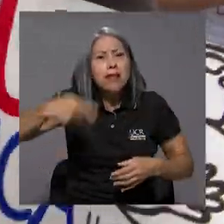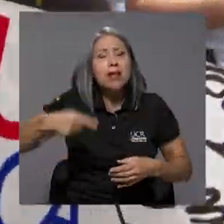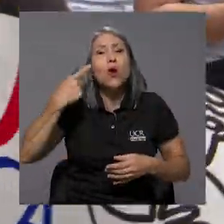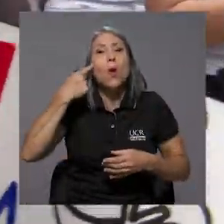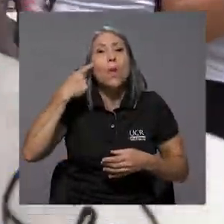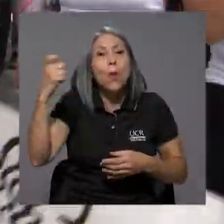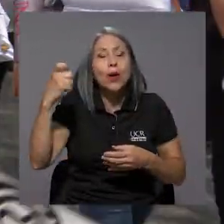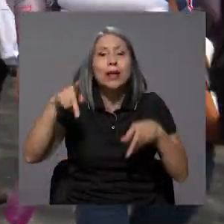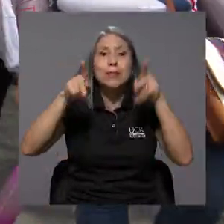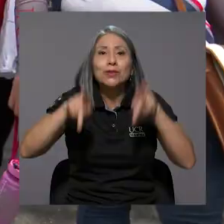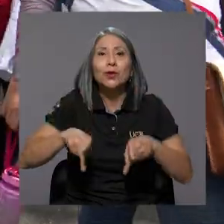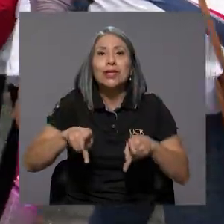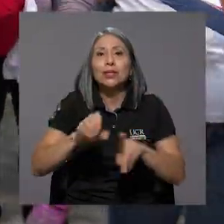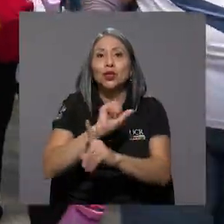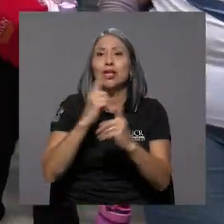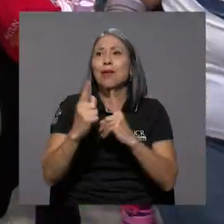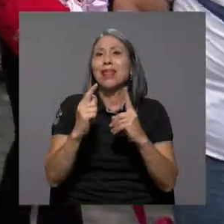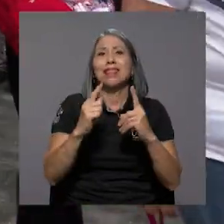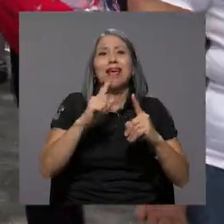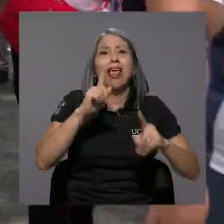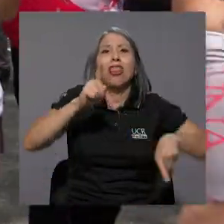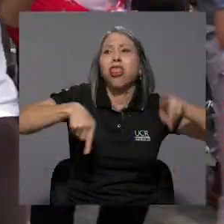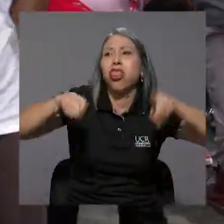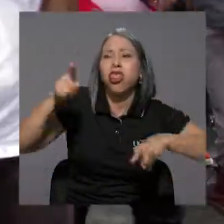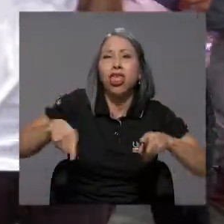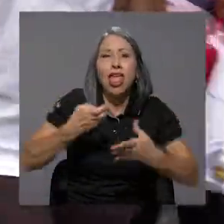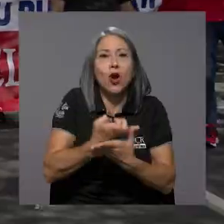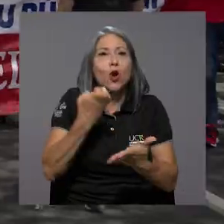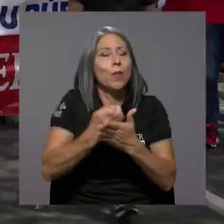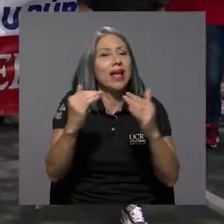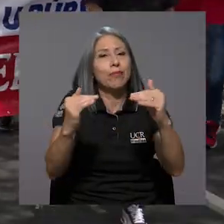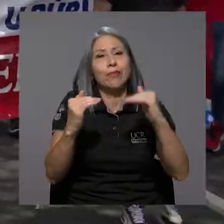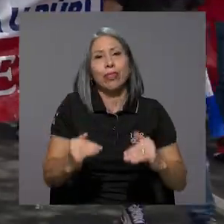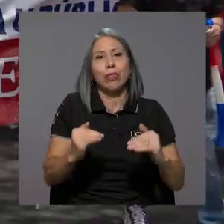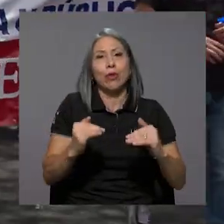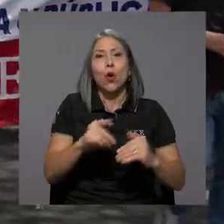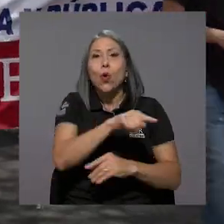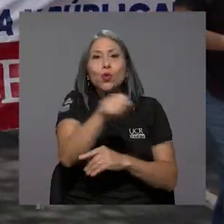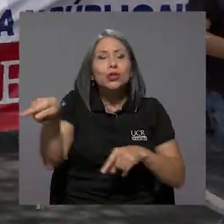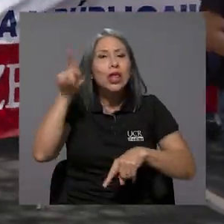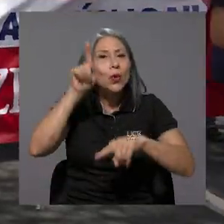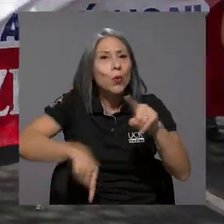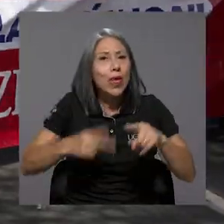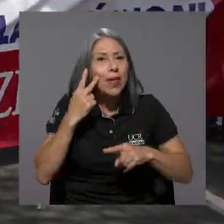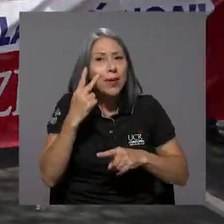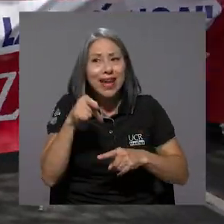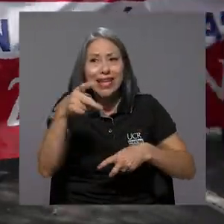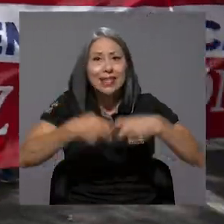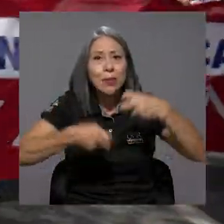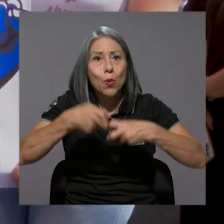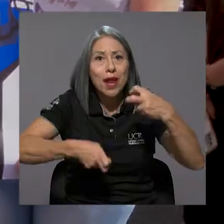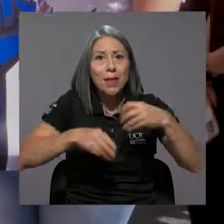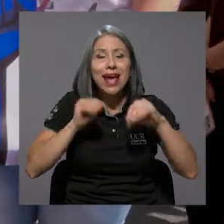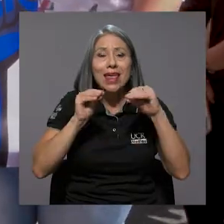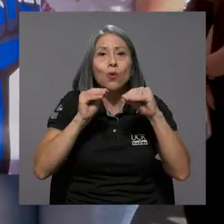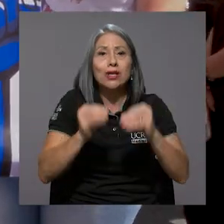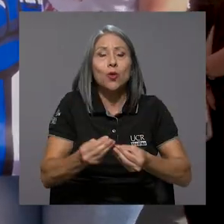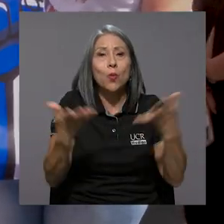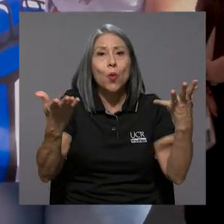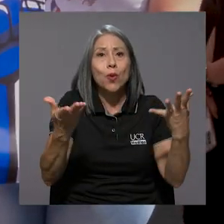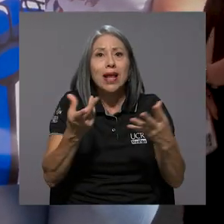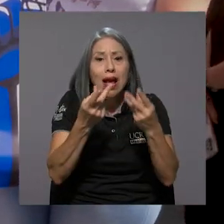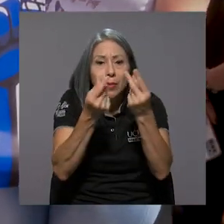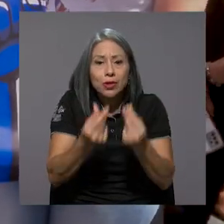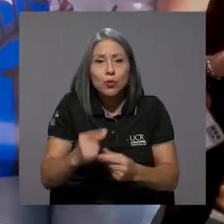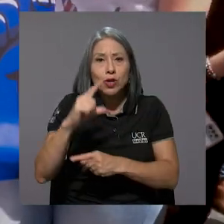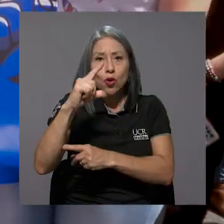por sí muy golpeado, por la exclusión social y económica. Usted no puede ver este problema del recorte en la educación